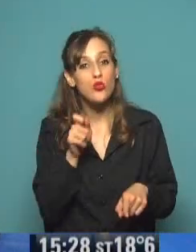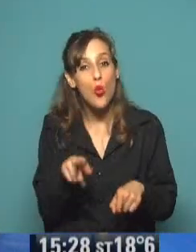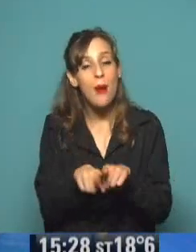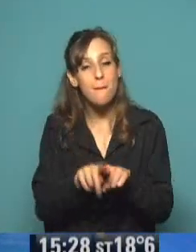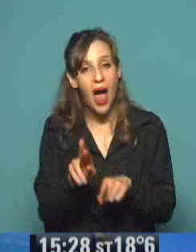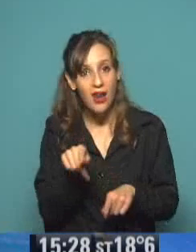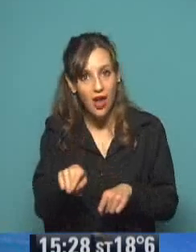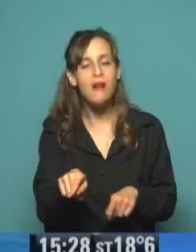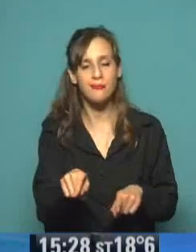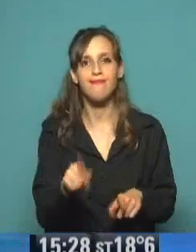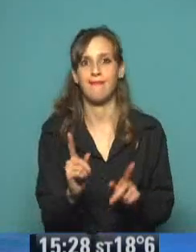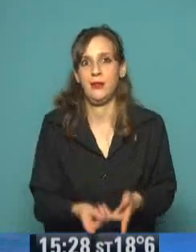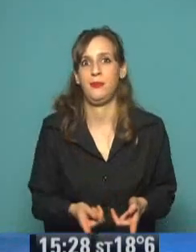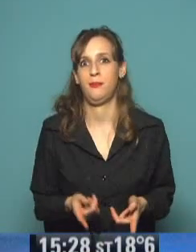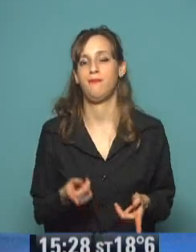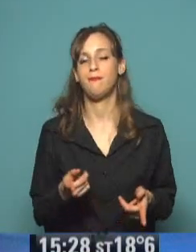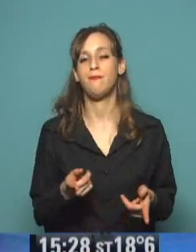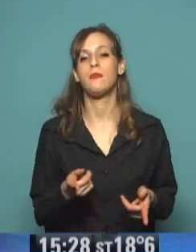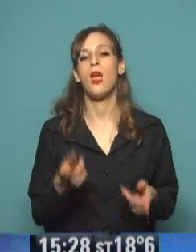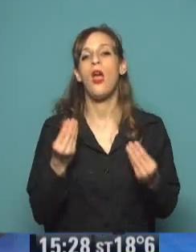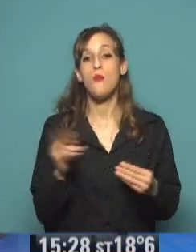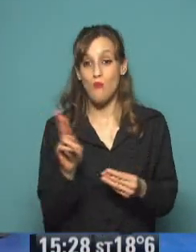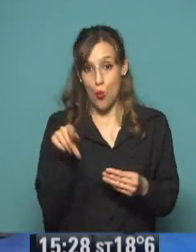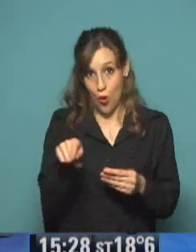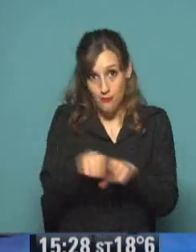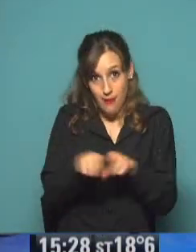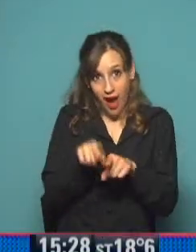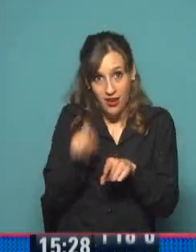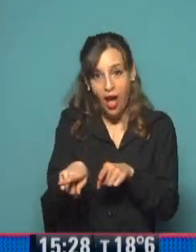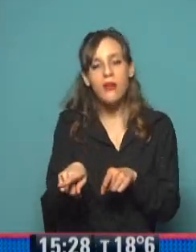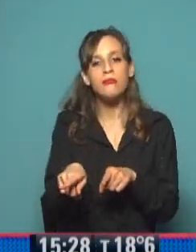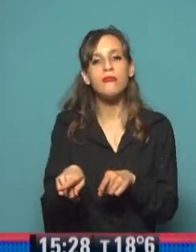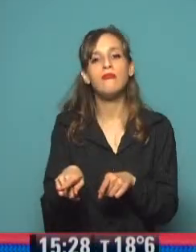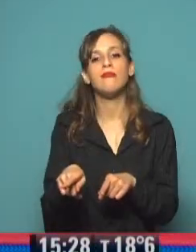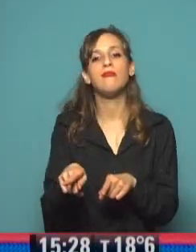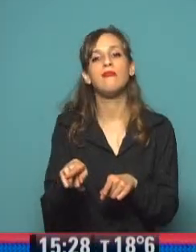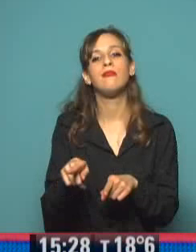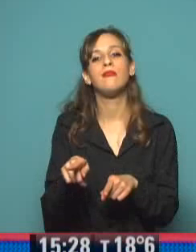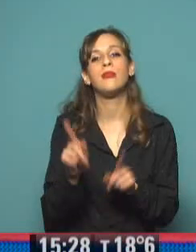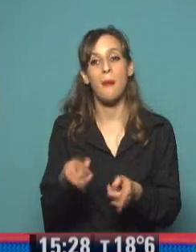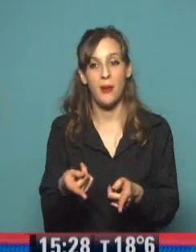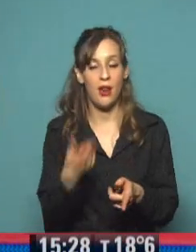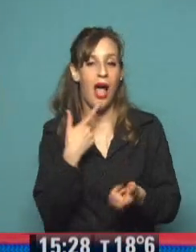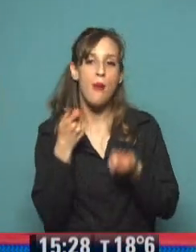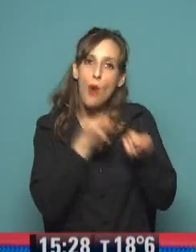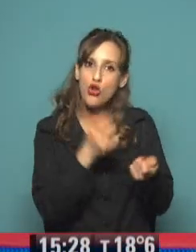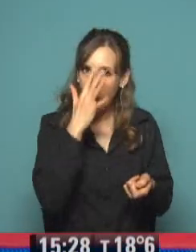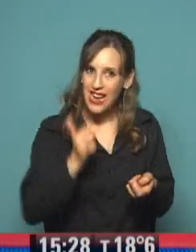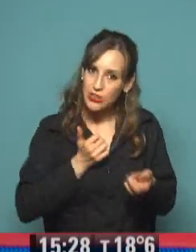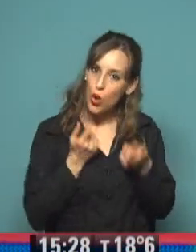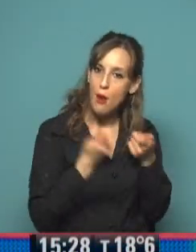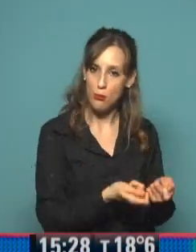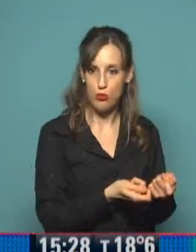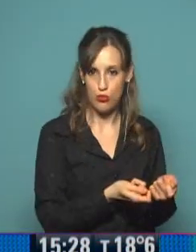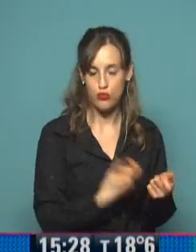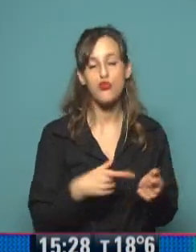que a mí me llamó la atención, es que con otras mujeres, además de que colaboraron muchísimo con el ejército de Güemes,